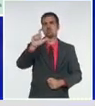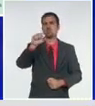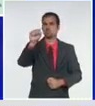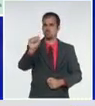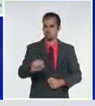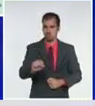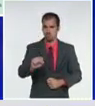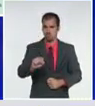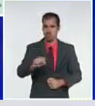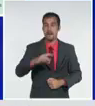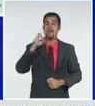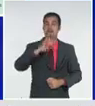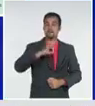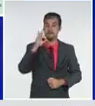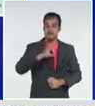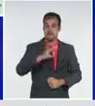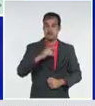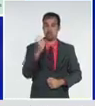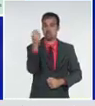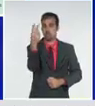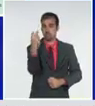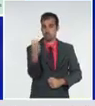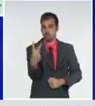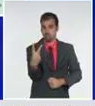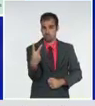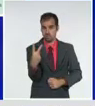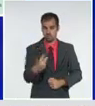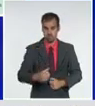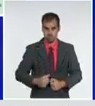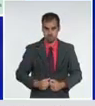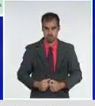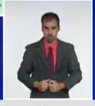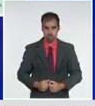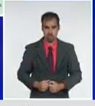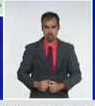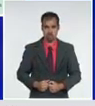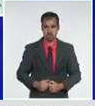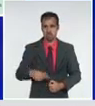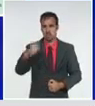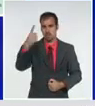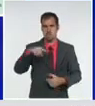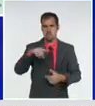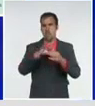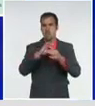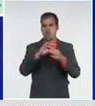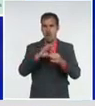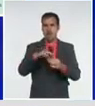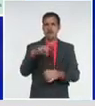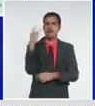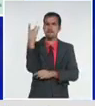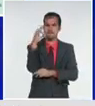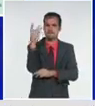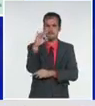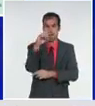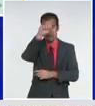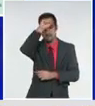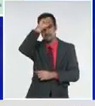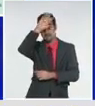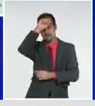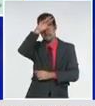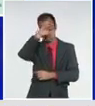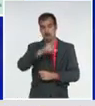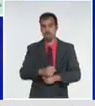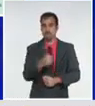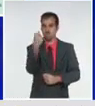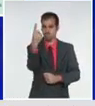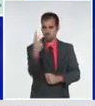Palacios, dos casos autóctonos ayer cada uno. Iguanes, La Palma y Minas de Matajambre, un